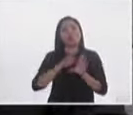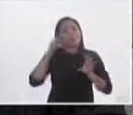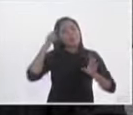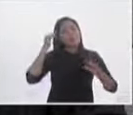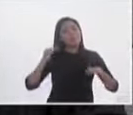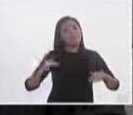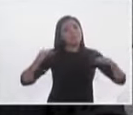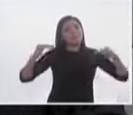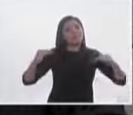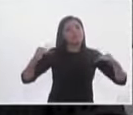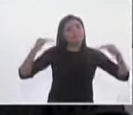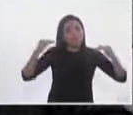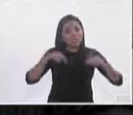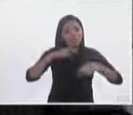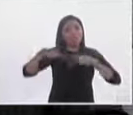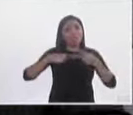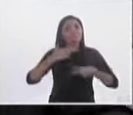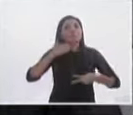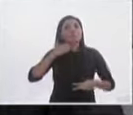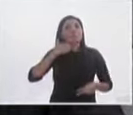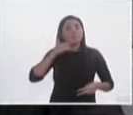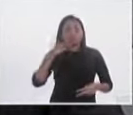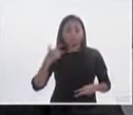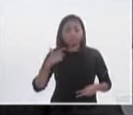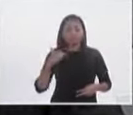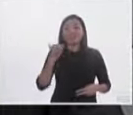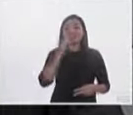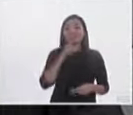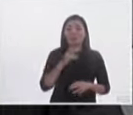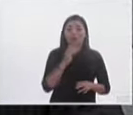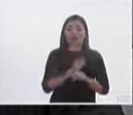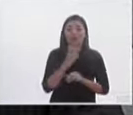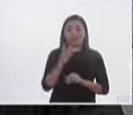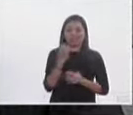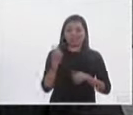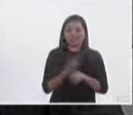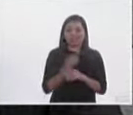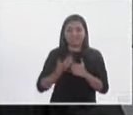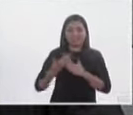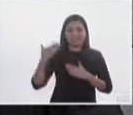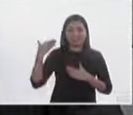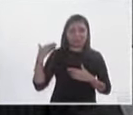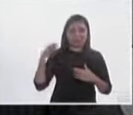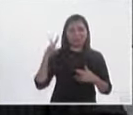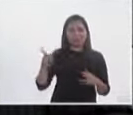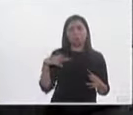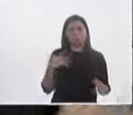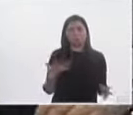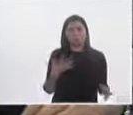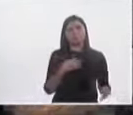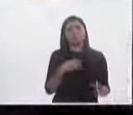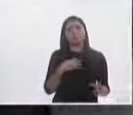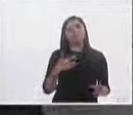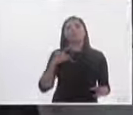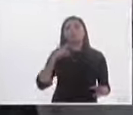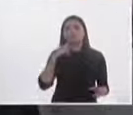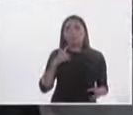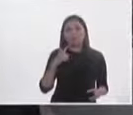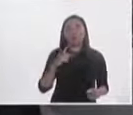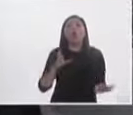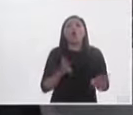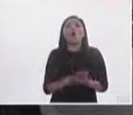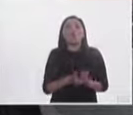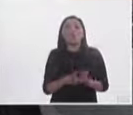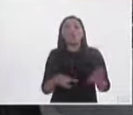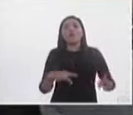madurando nuestro sistema y aquí en el caso de esta elección que acaba de concluir pues yo celebro que ya estemos transitando a como se van